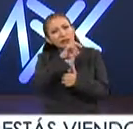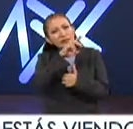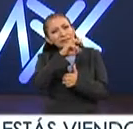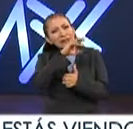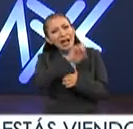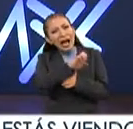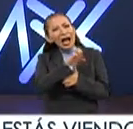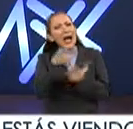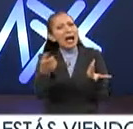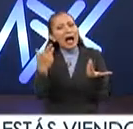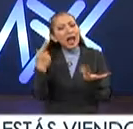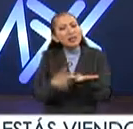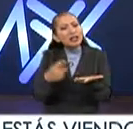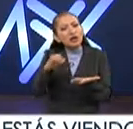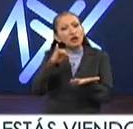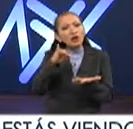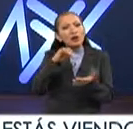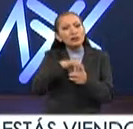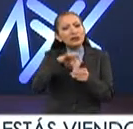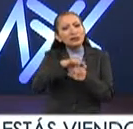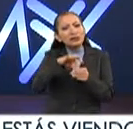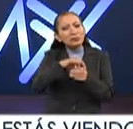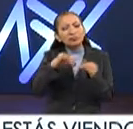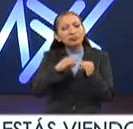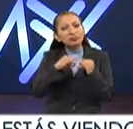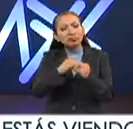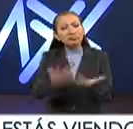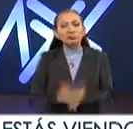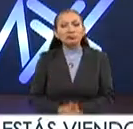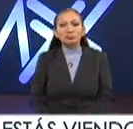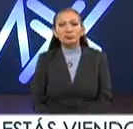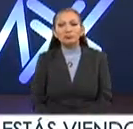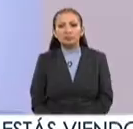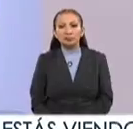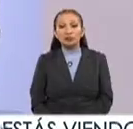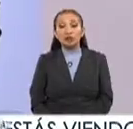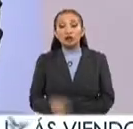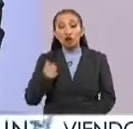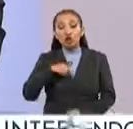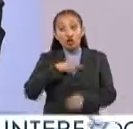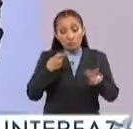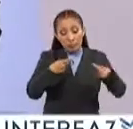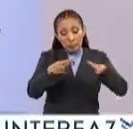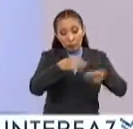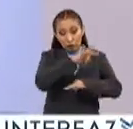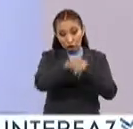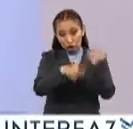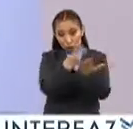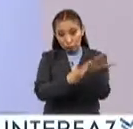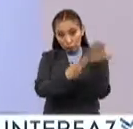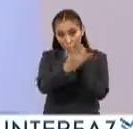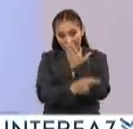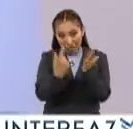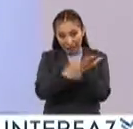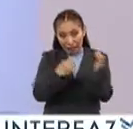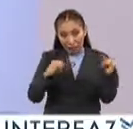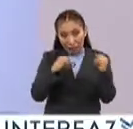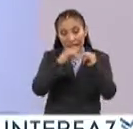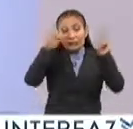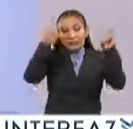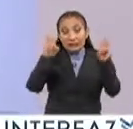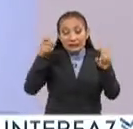Construcción de Ciudadanía en el Instituto Electoral de la Ciudad de México? Con gusto. Pues nosotros desarrollamos todos los programas del Instituto